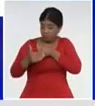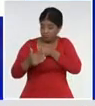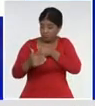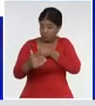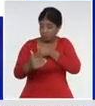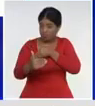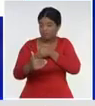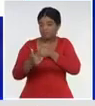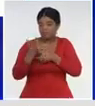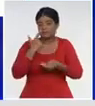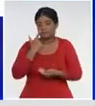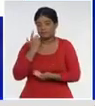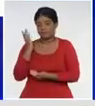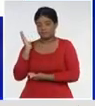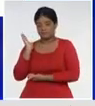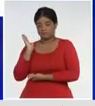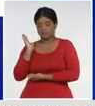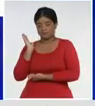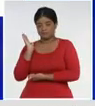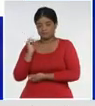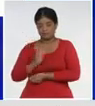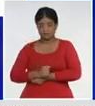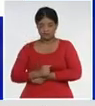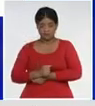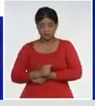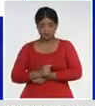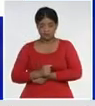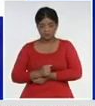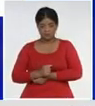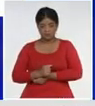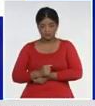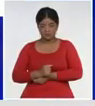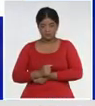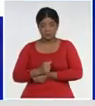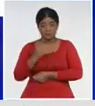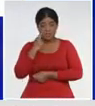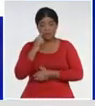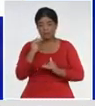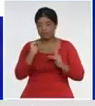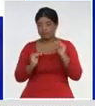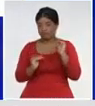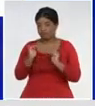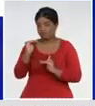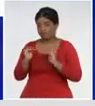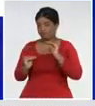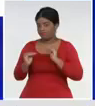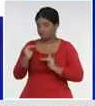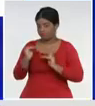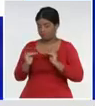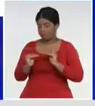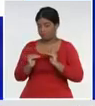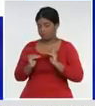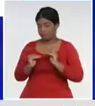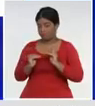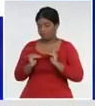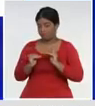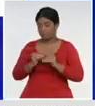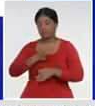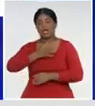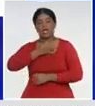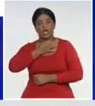ahí lo tienen, se ve como, el incremento, que hubo de casos, en enero,